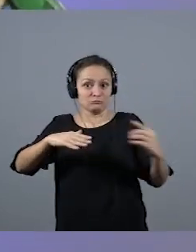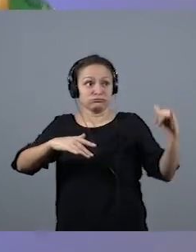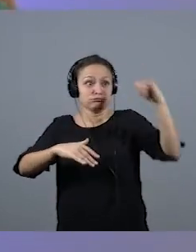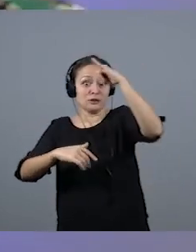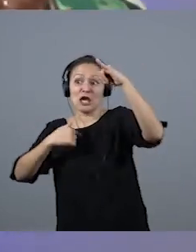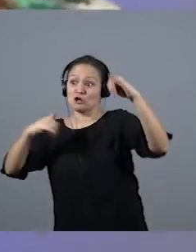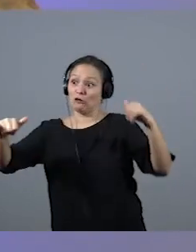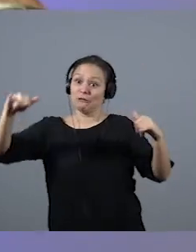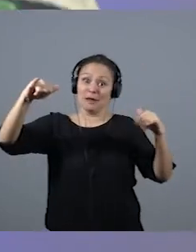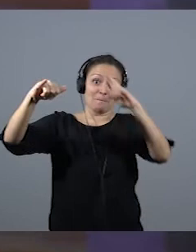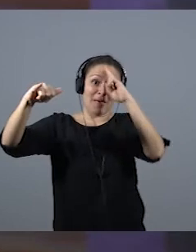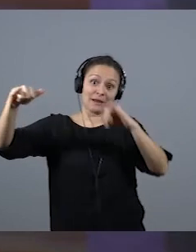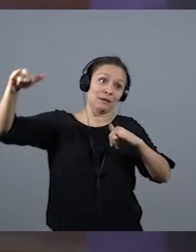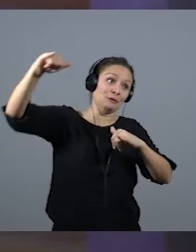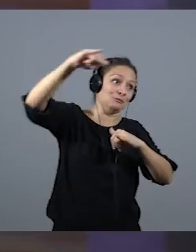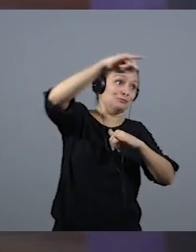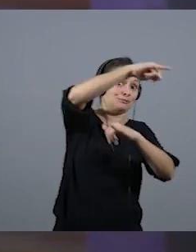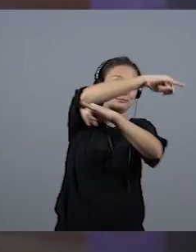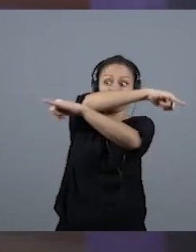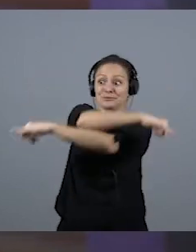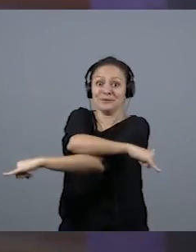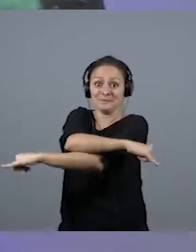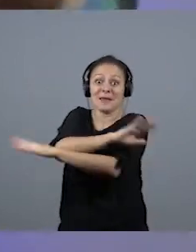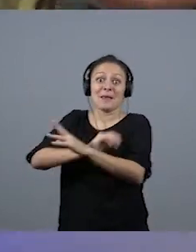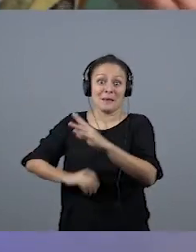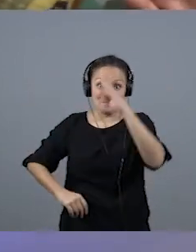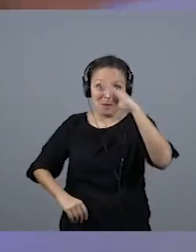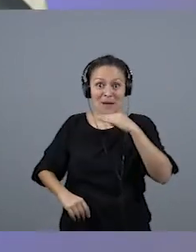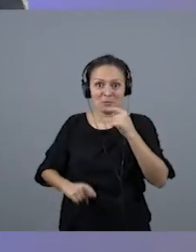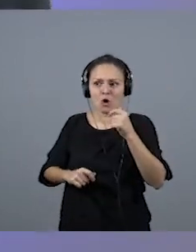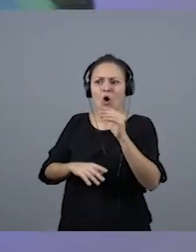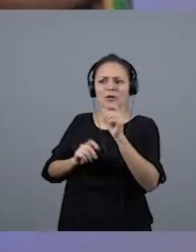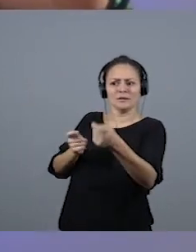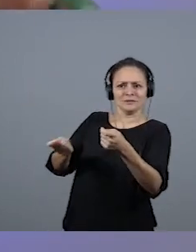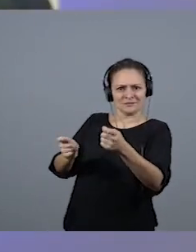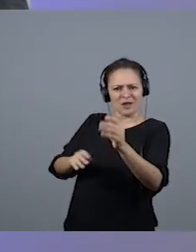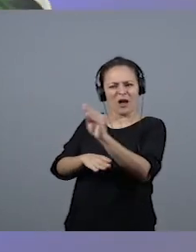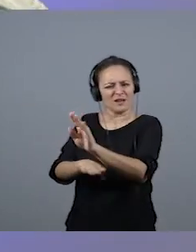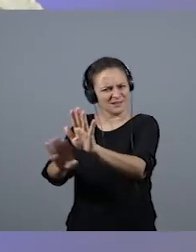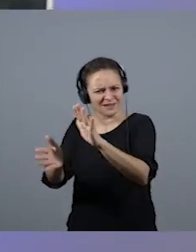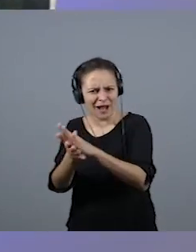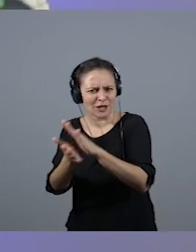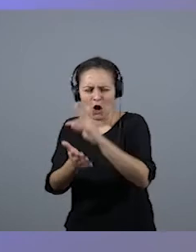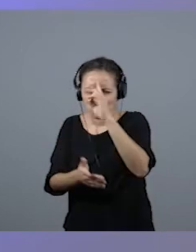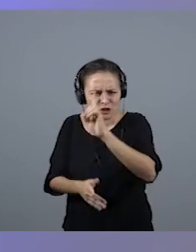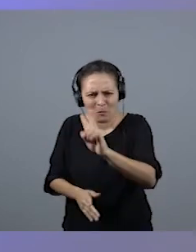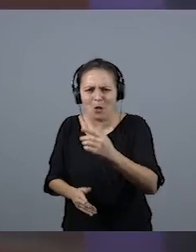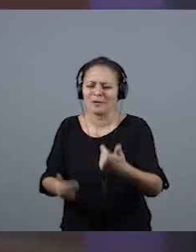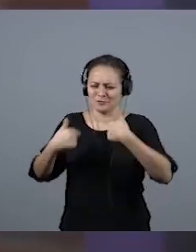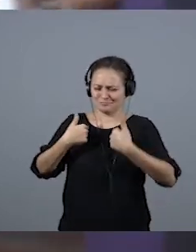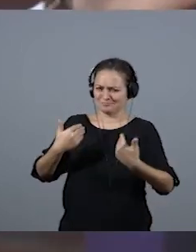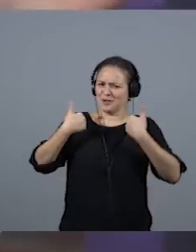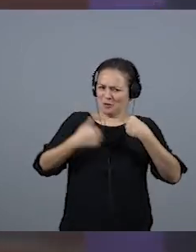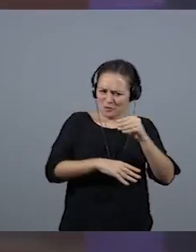en Madrid. Pero claro, estaba mi padre cubriendo las espaldas que decía, no se preocupe, como si no coincide, no se preocupe. Aquí estoy yo. Marido,